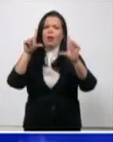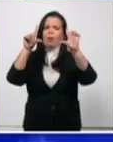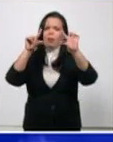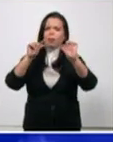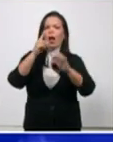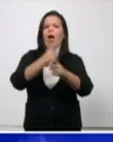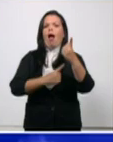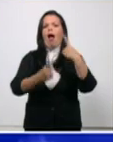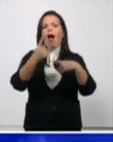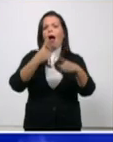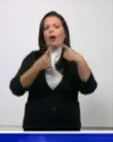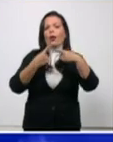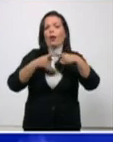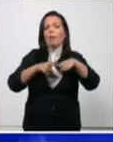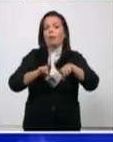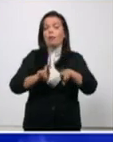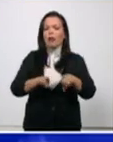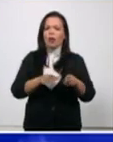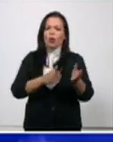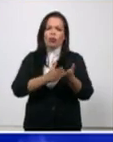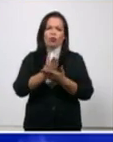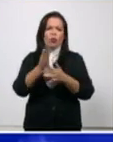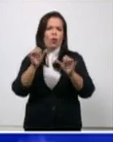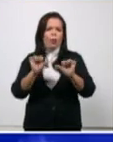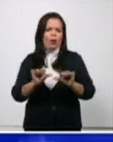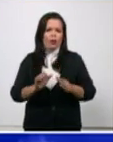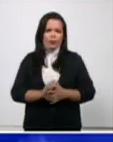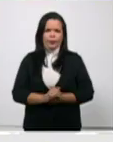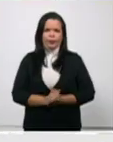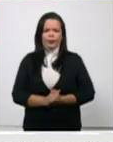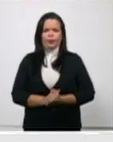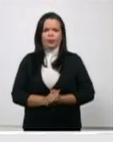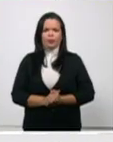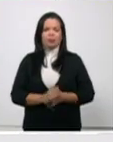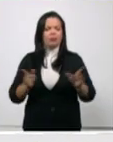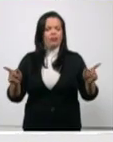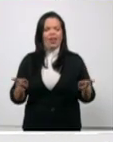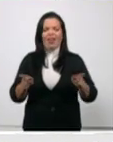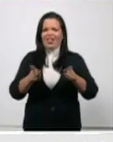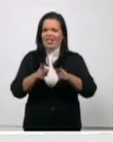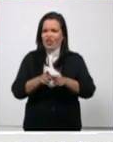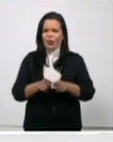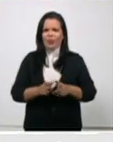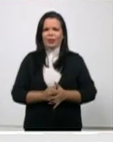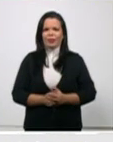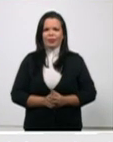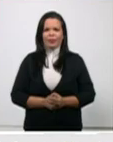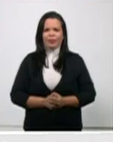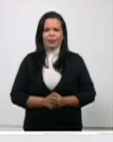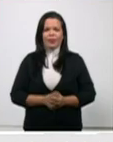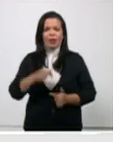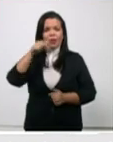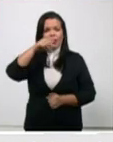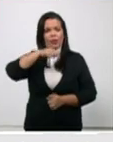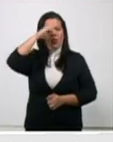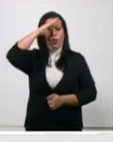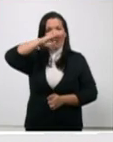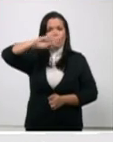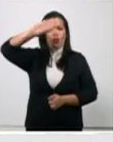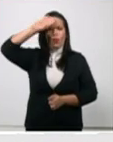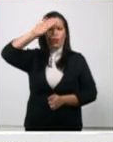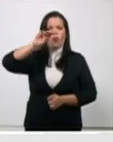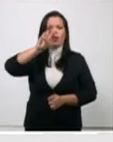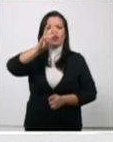elevado para este territorio en resumen en Cuba 36